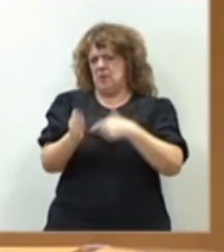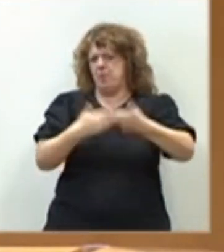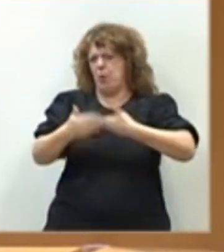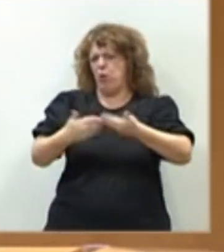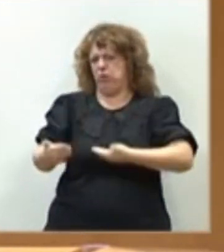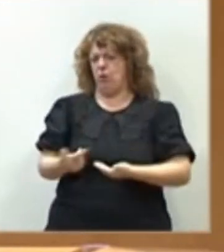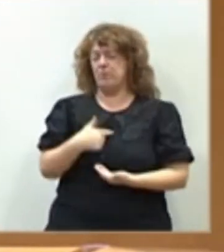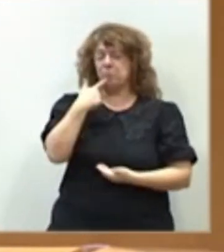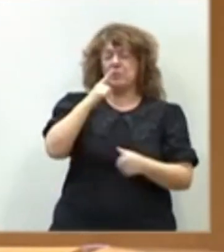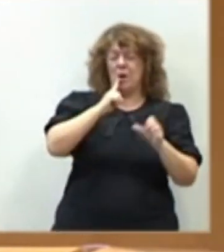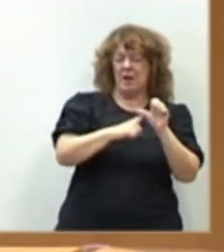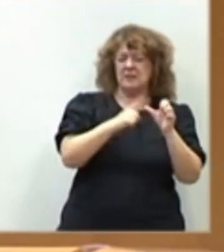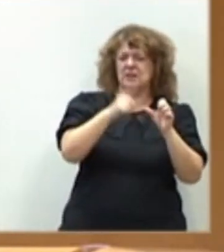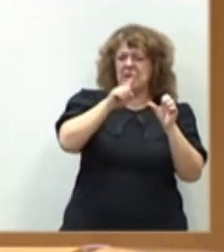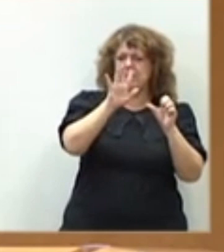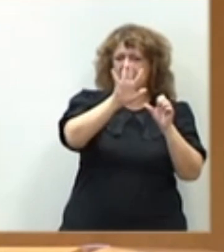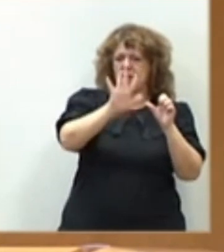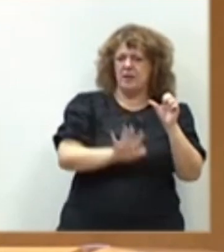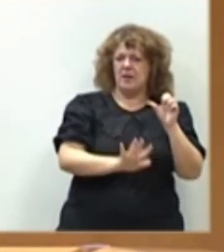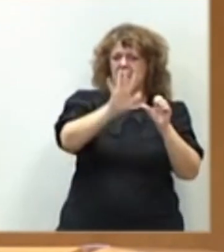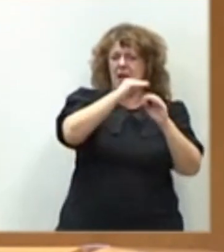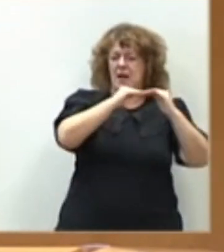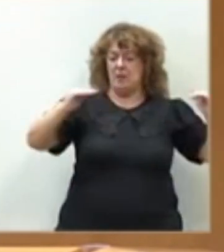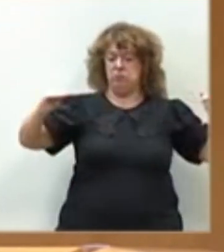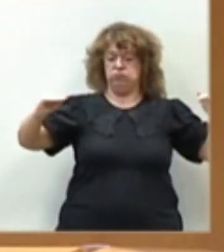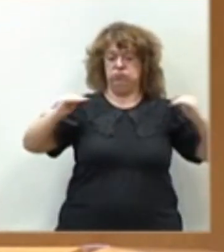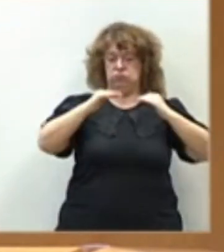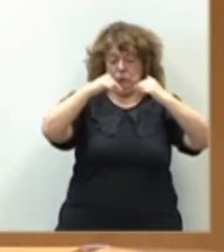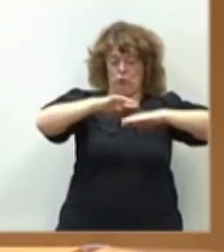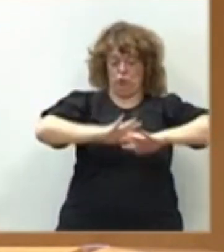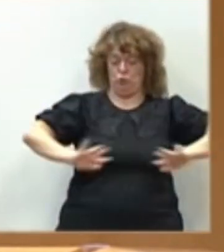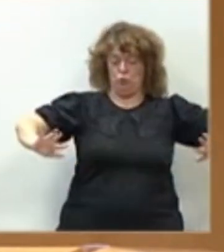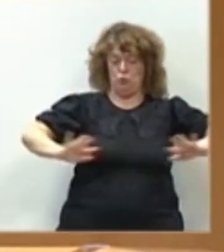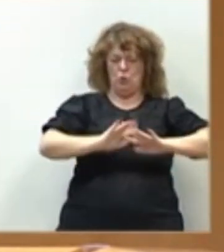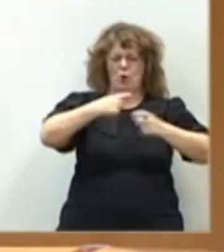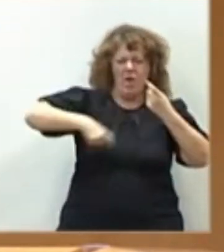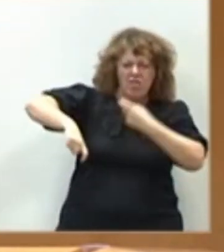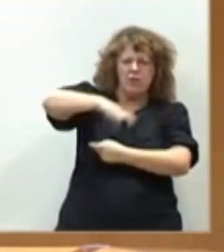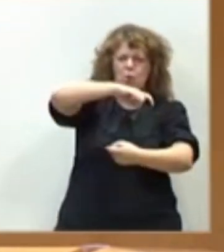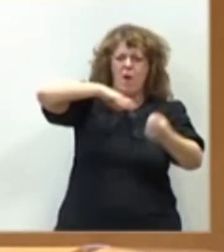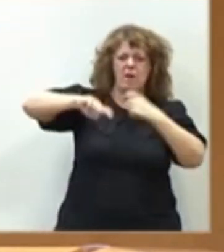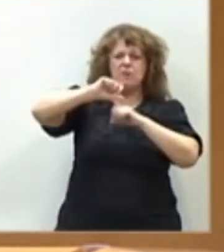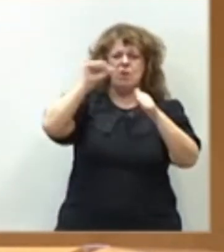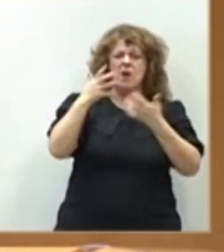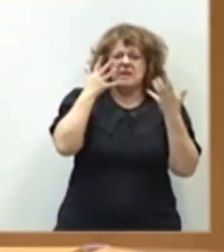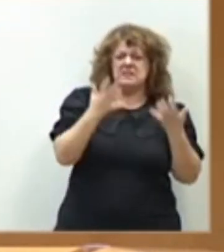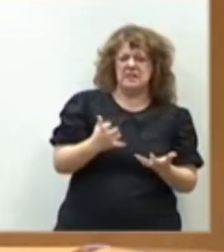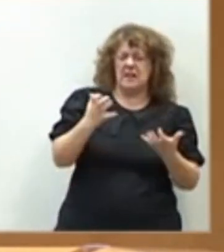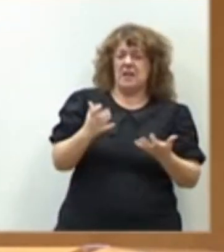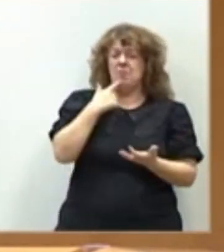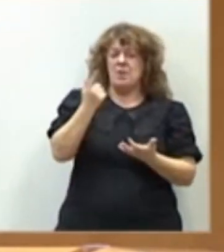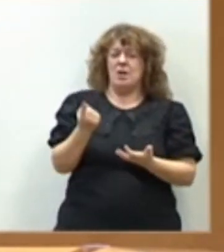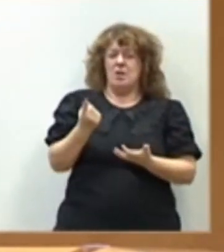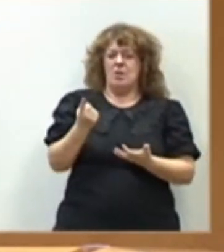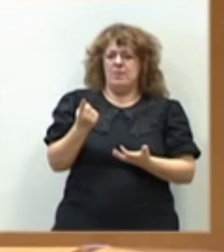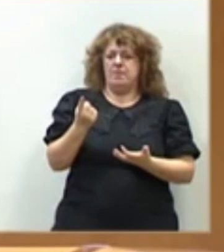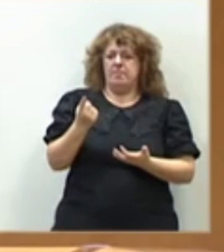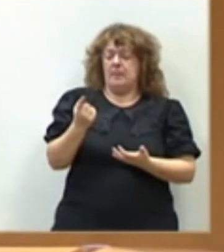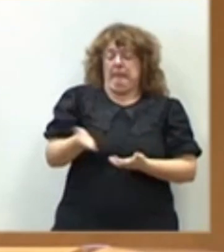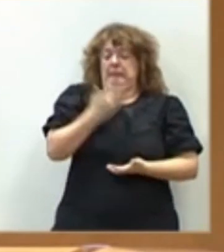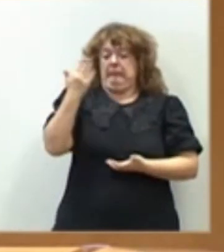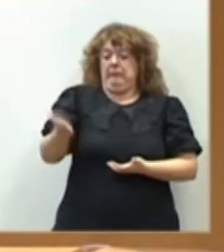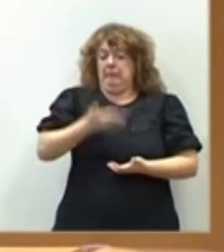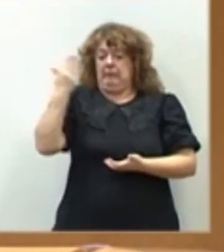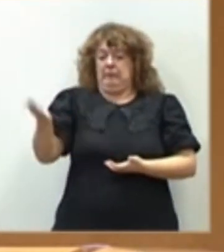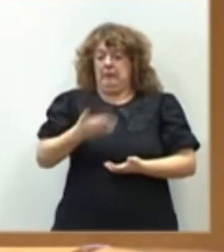Extremadura, como en general las regiones meritoriales de España, padecen de forma circular los periodos de sequía, mientras que la inactividad de los sucesivos gobiernos